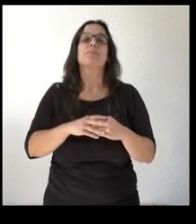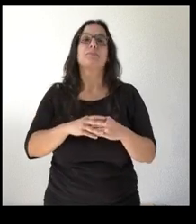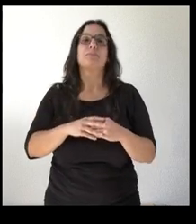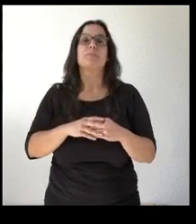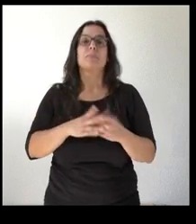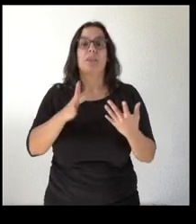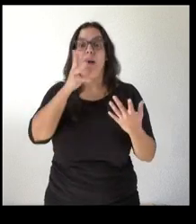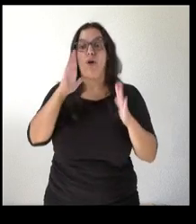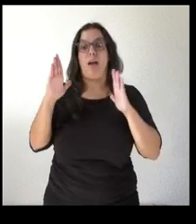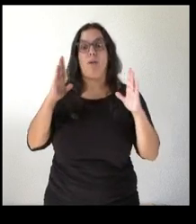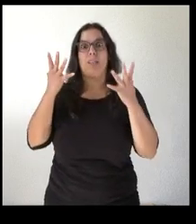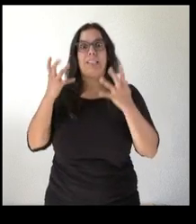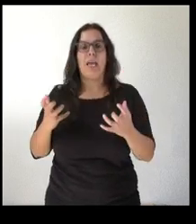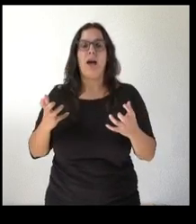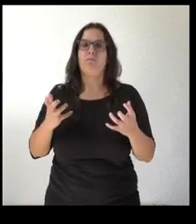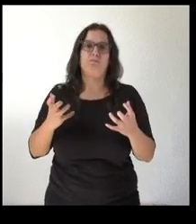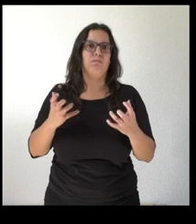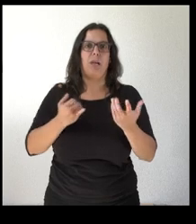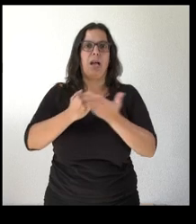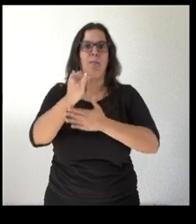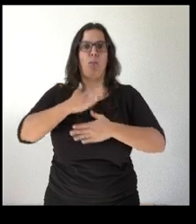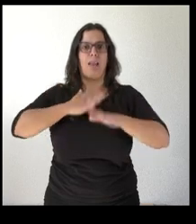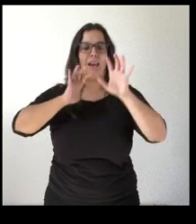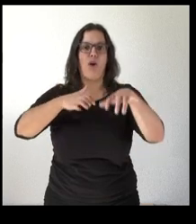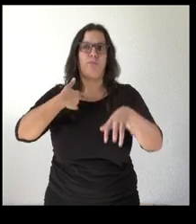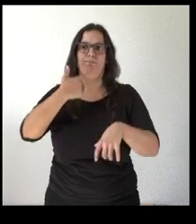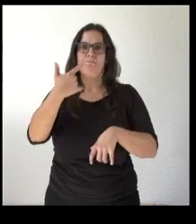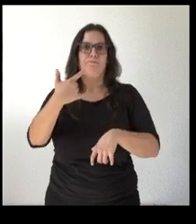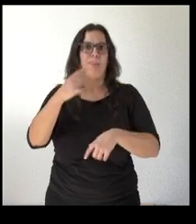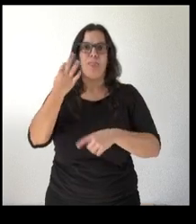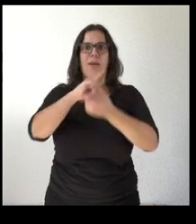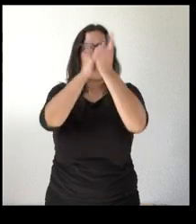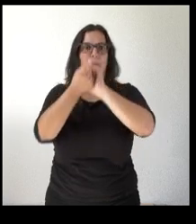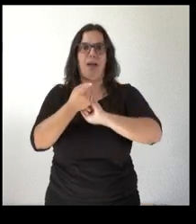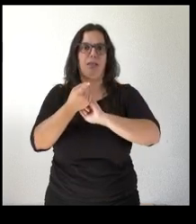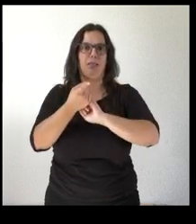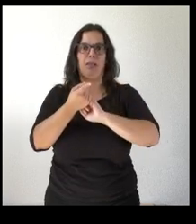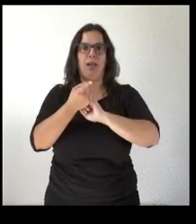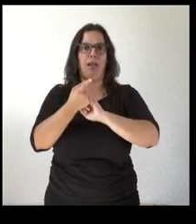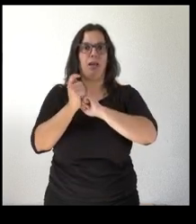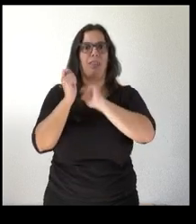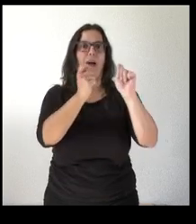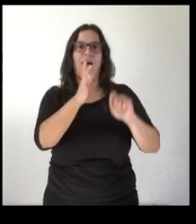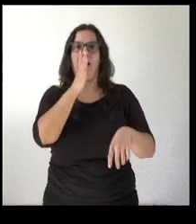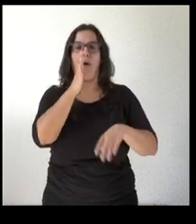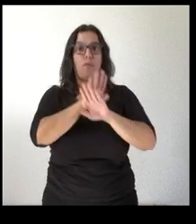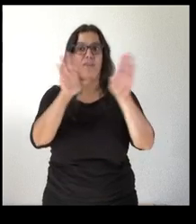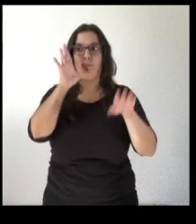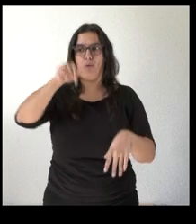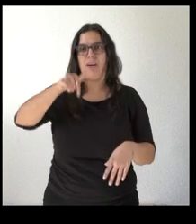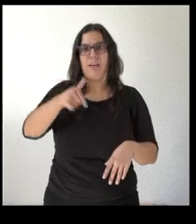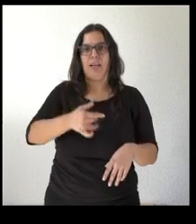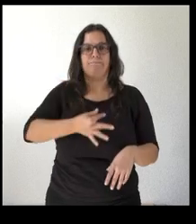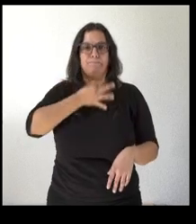ha levantado los ánimos del campo leonés pidiendo que se modifique y que no se cumpla ya por la escasez de agua que hay en los pantanos